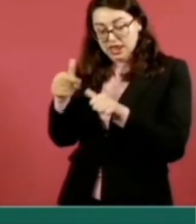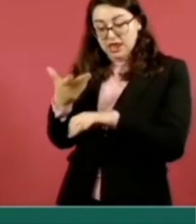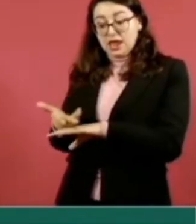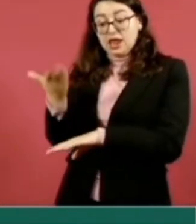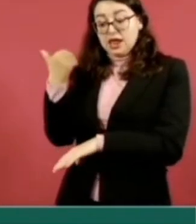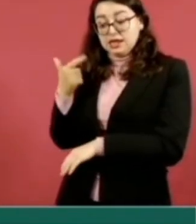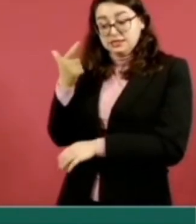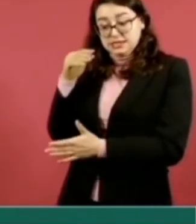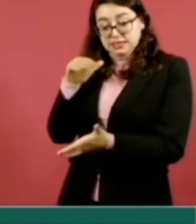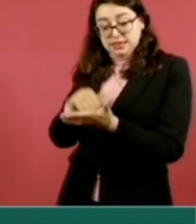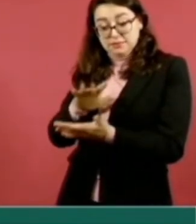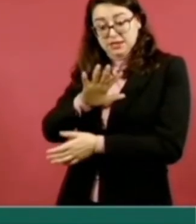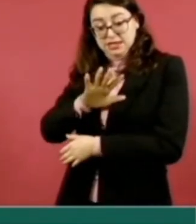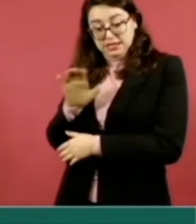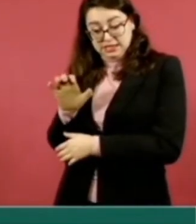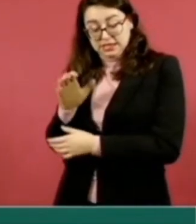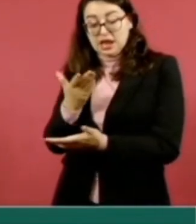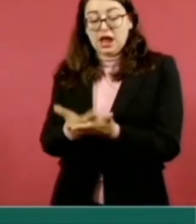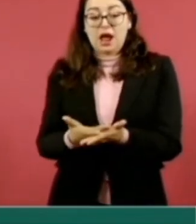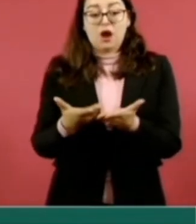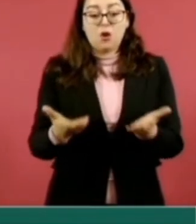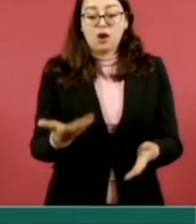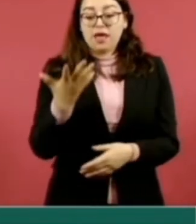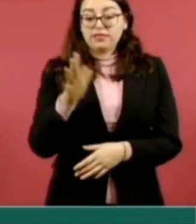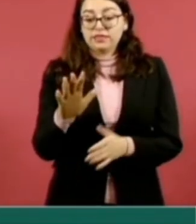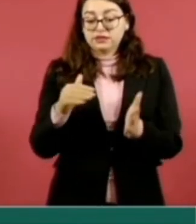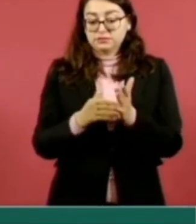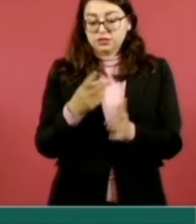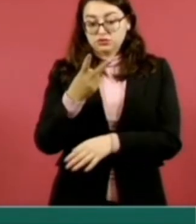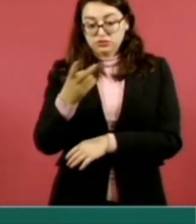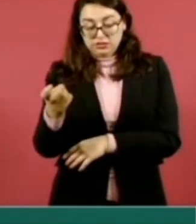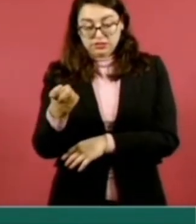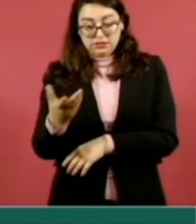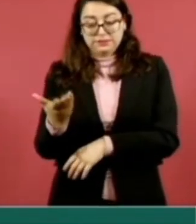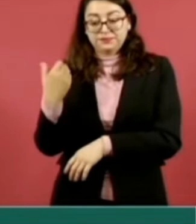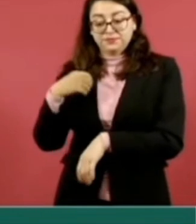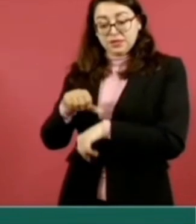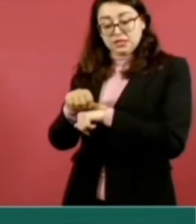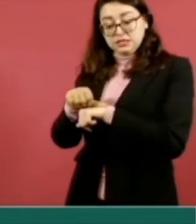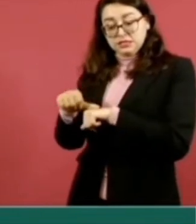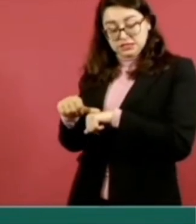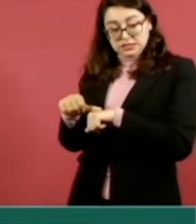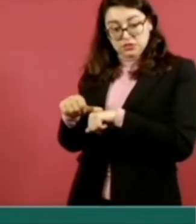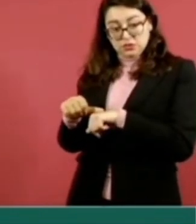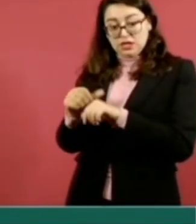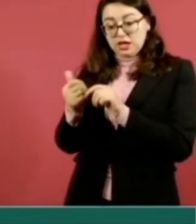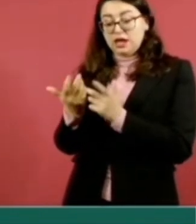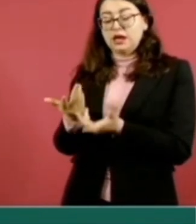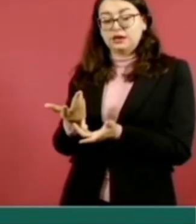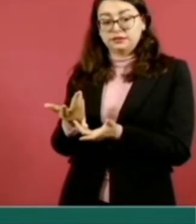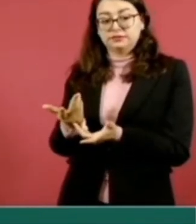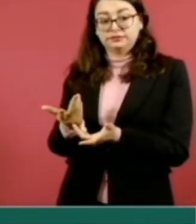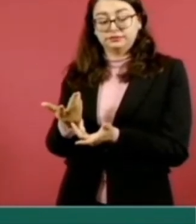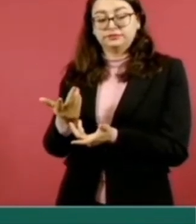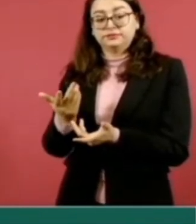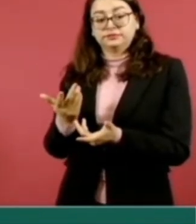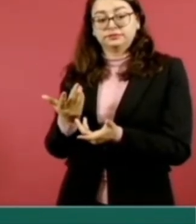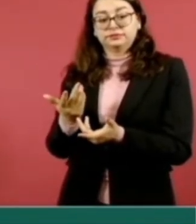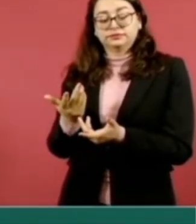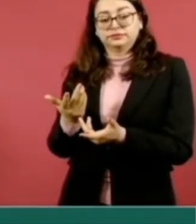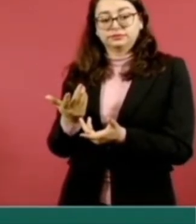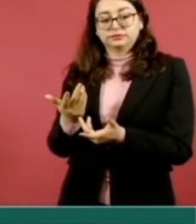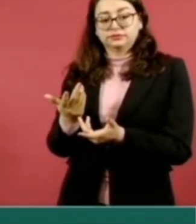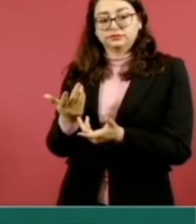mil 590 a 10 mil 247. Y las cirugías también tuvieron un incremento del 18 por ciento,